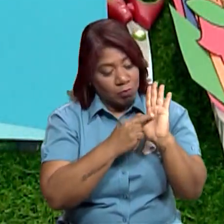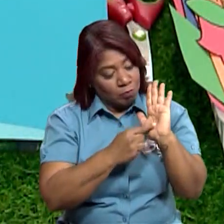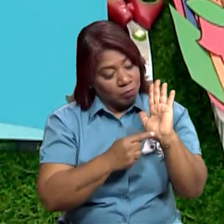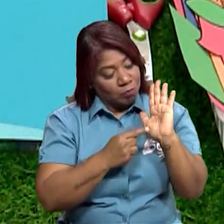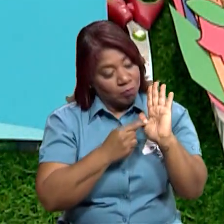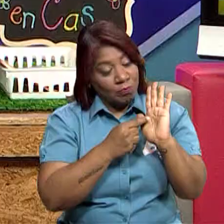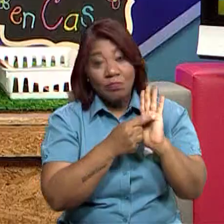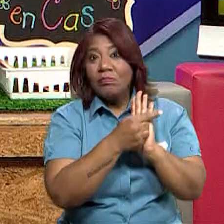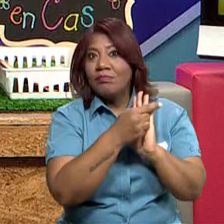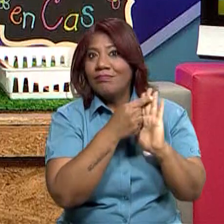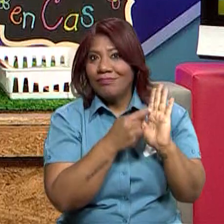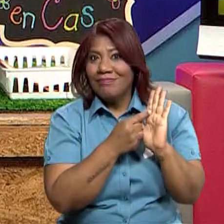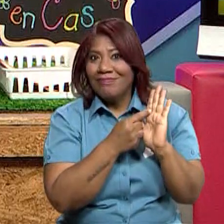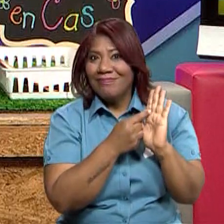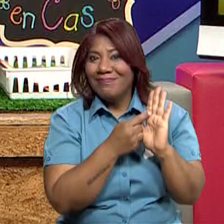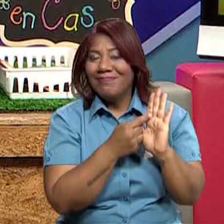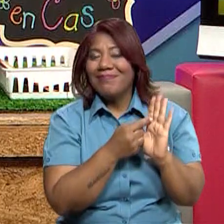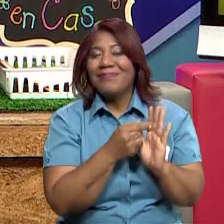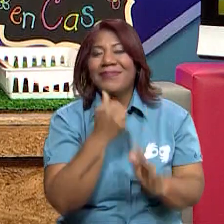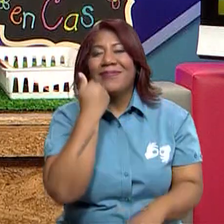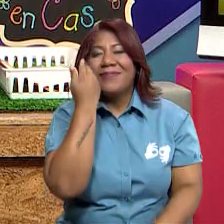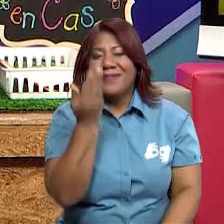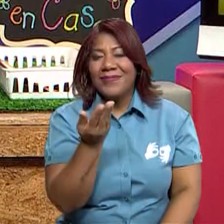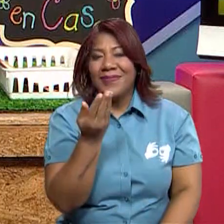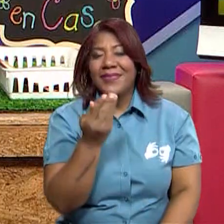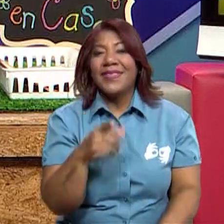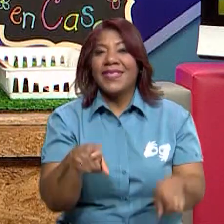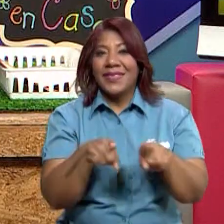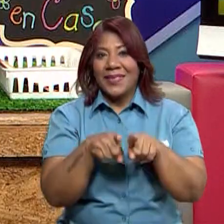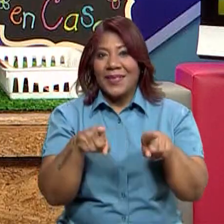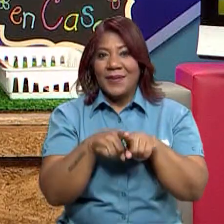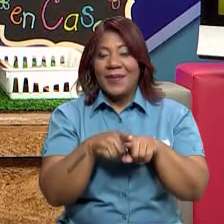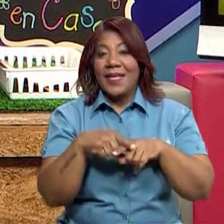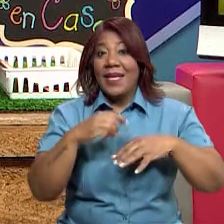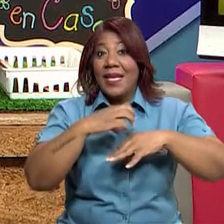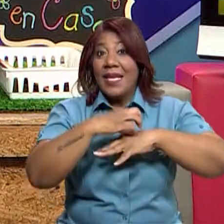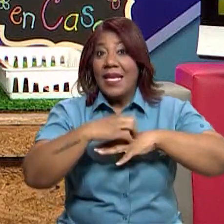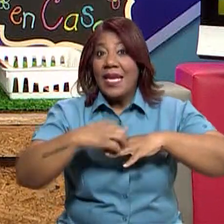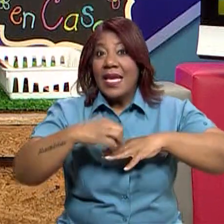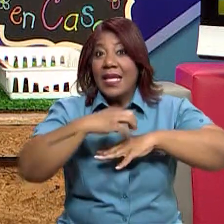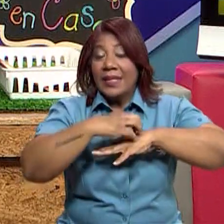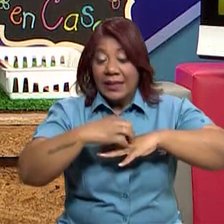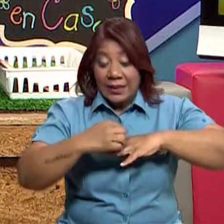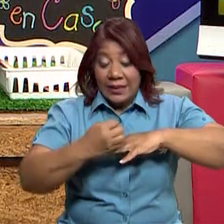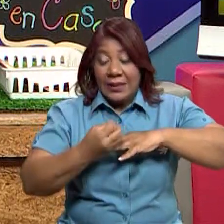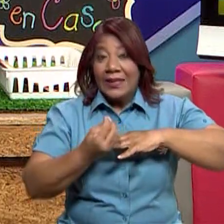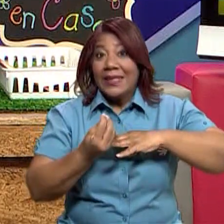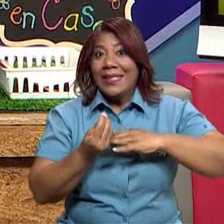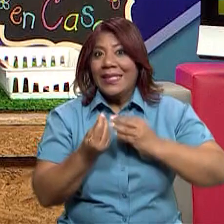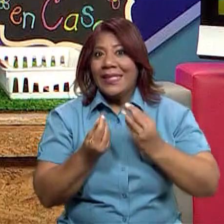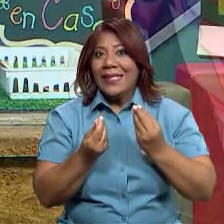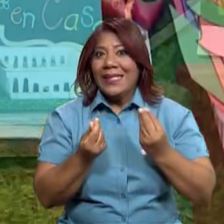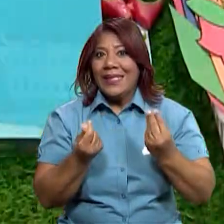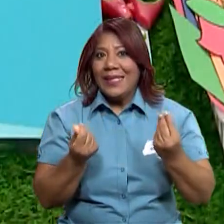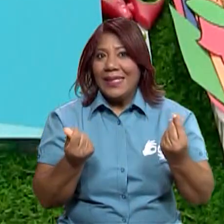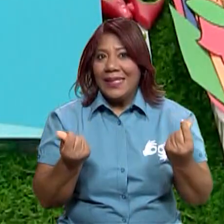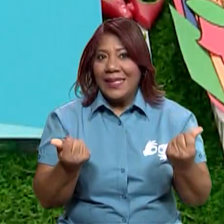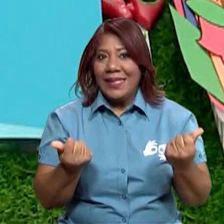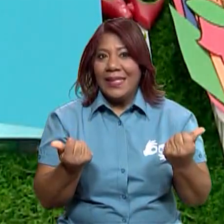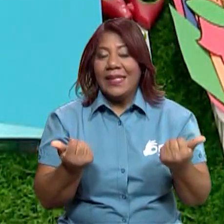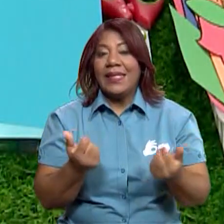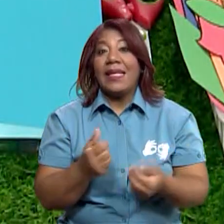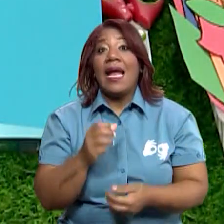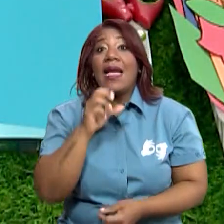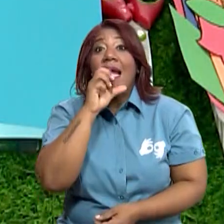agricultura, ¿ok? La agricultura. Si tienes la